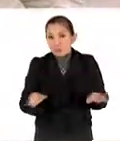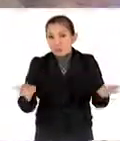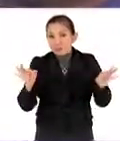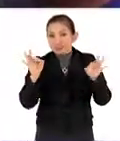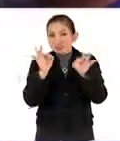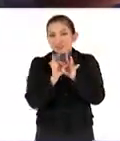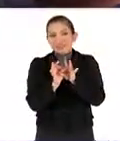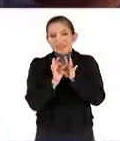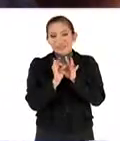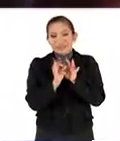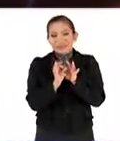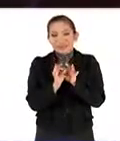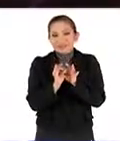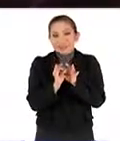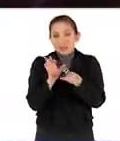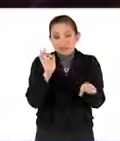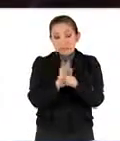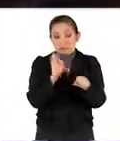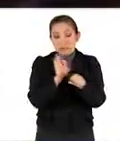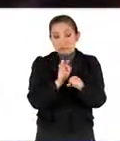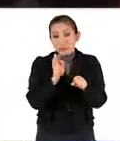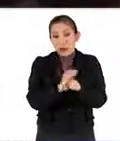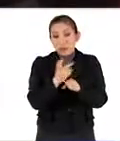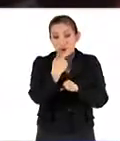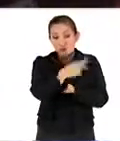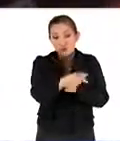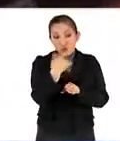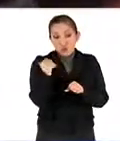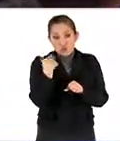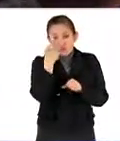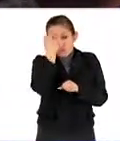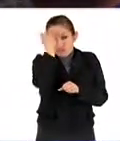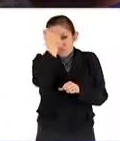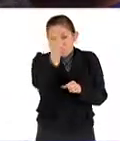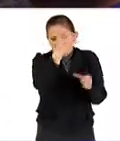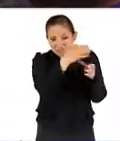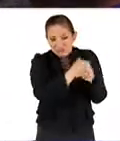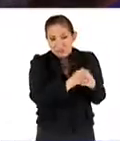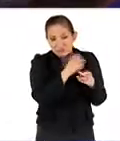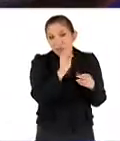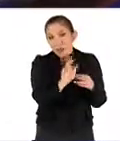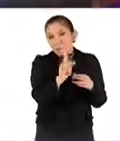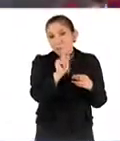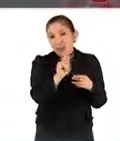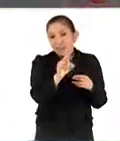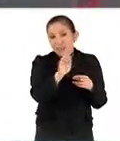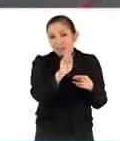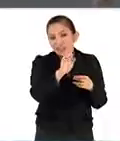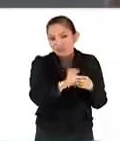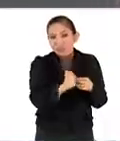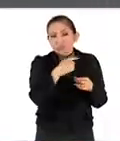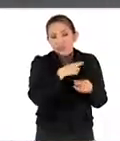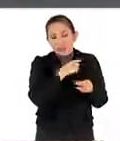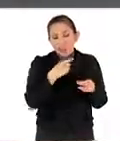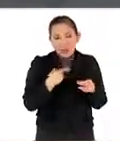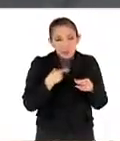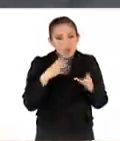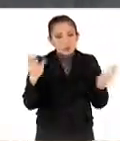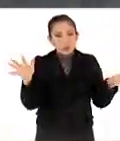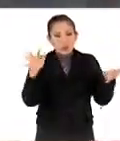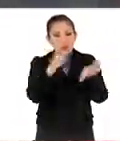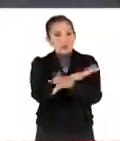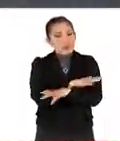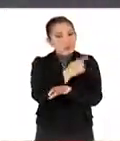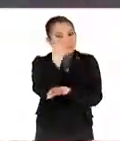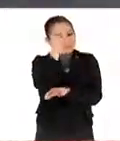proteger la propiedad intelectual y eso tiene que ver con la patente. Entonces creo que tenemos que tener un cambio